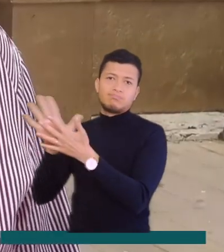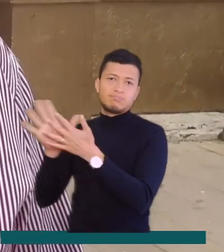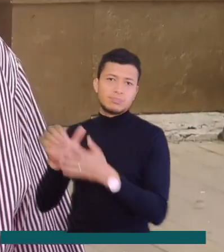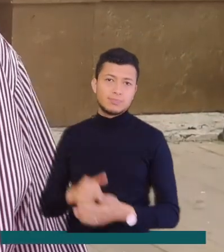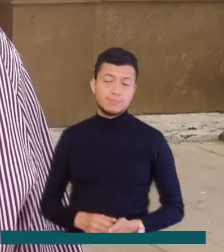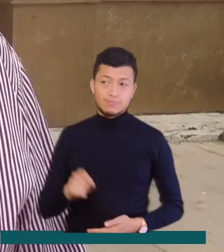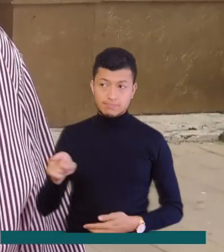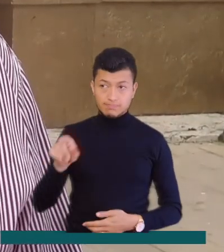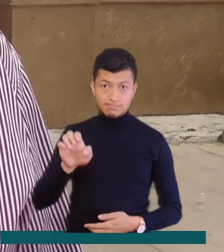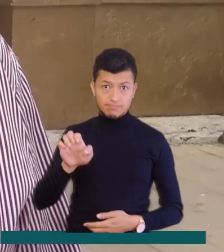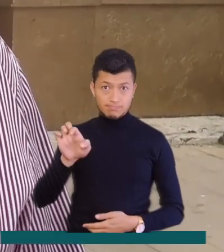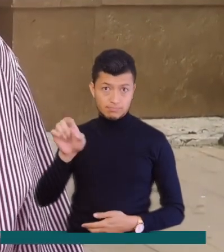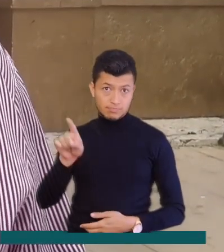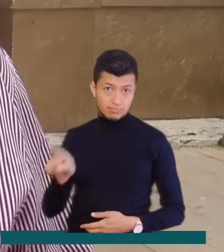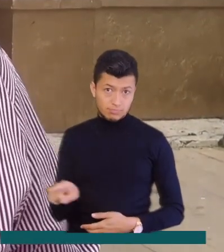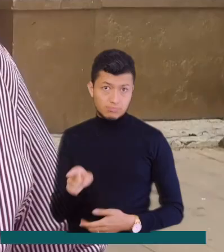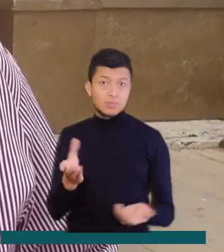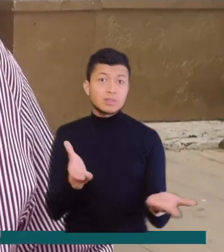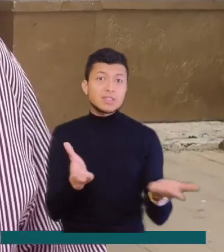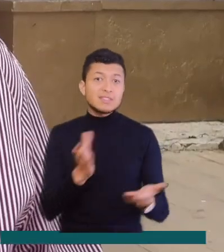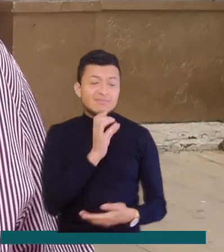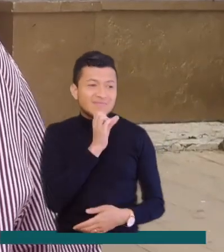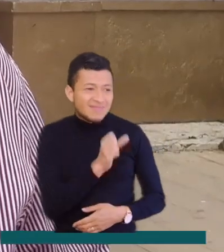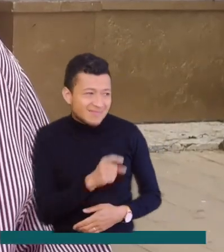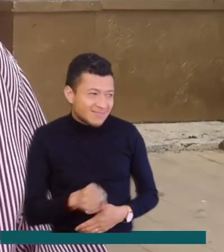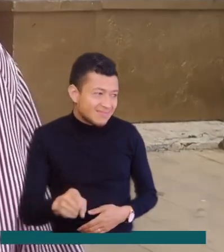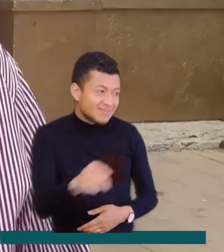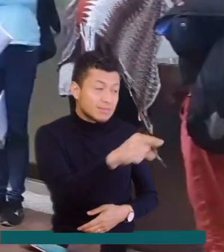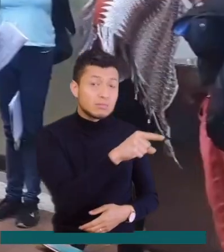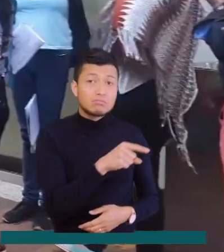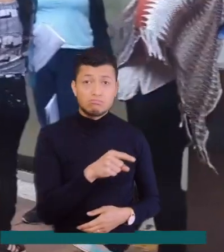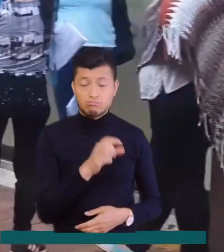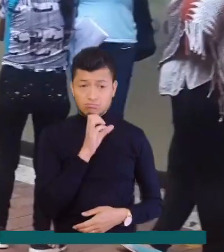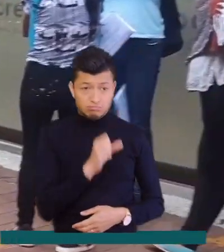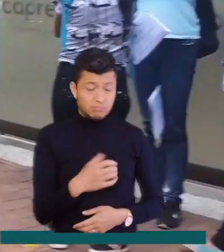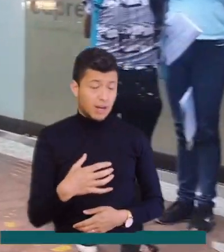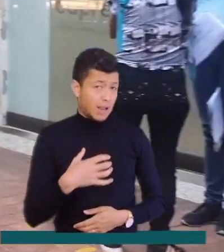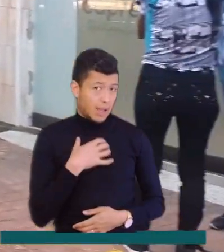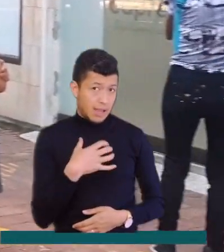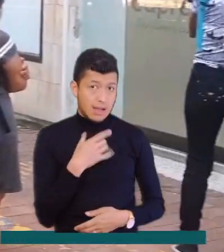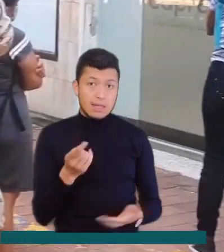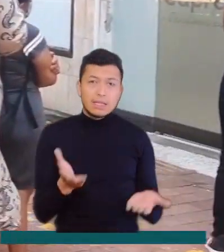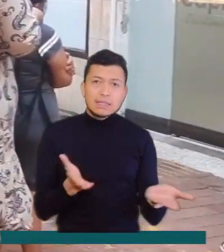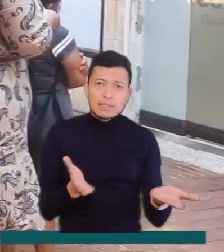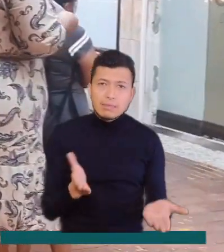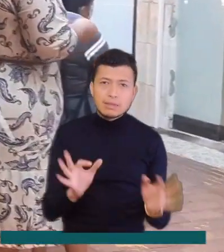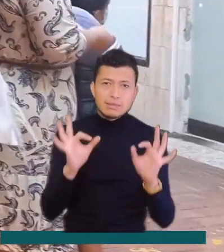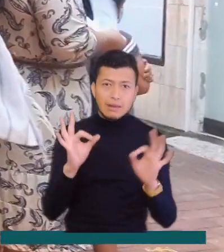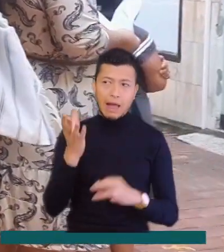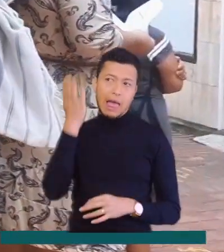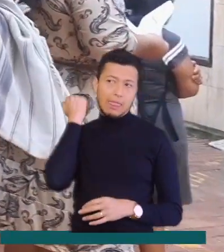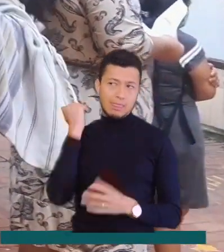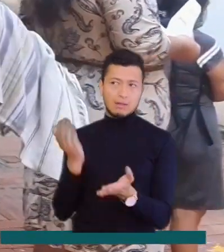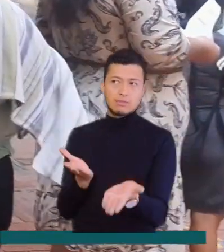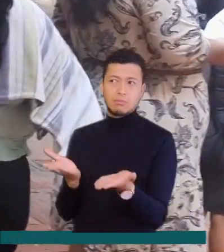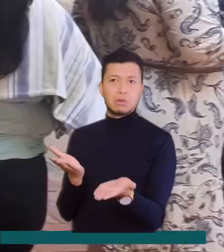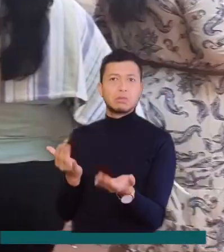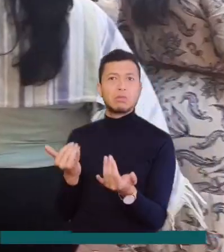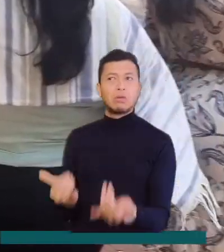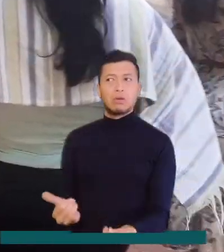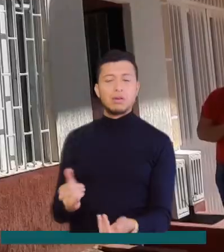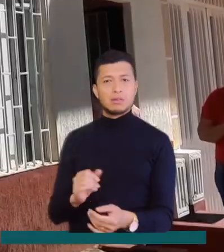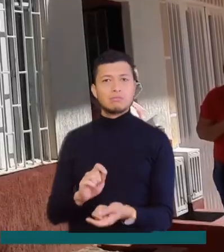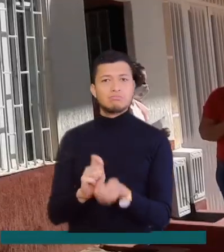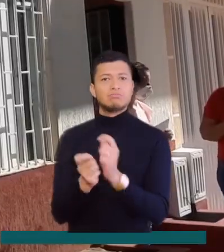le presta servicios a Capresoca, al adulto mayor, el adulto mayor se ha quejado de que no existe servicio como anteriormente se prestaba.